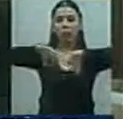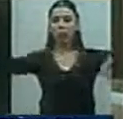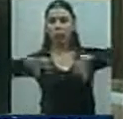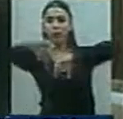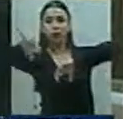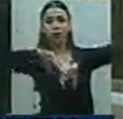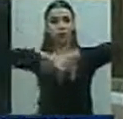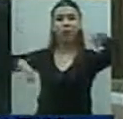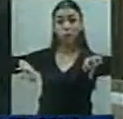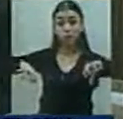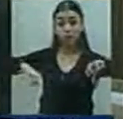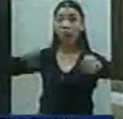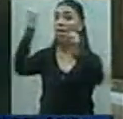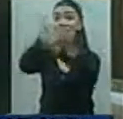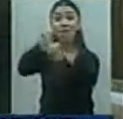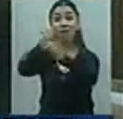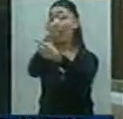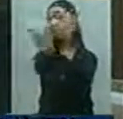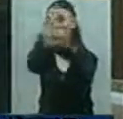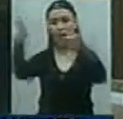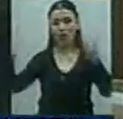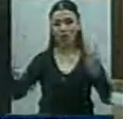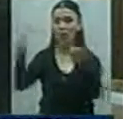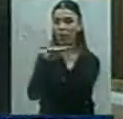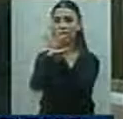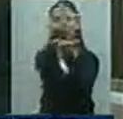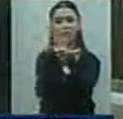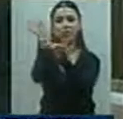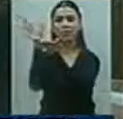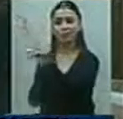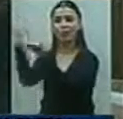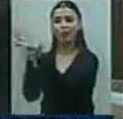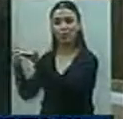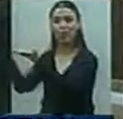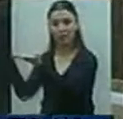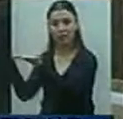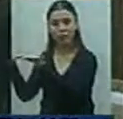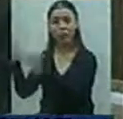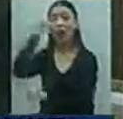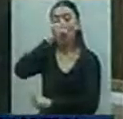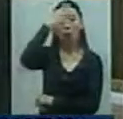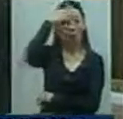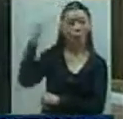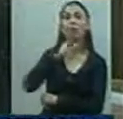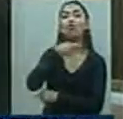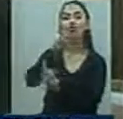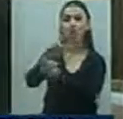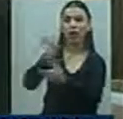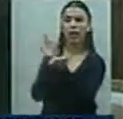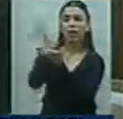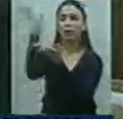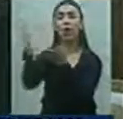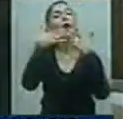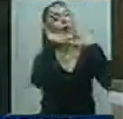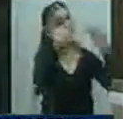caiga un puesto más de trabajo que es la decisión política del gobernador Morales. Senadora Silvia Jacopo, muchas gracias.